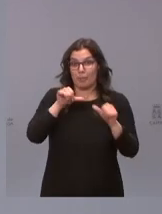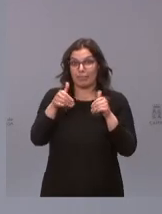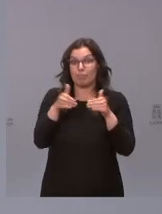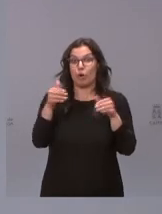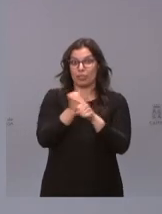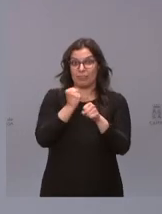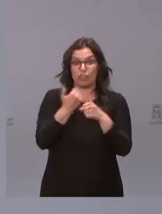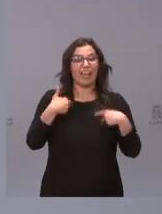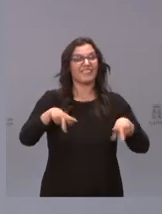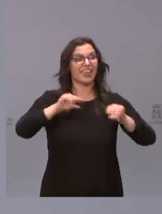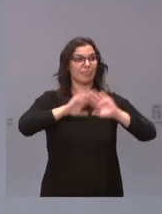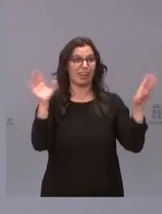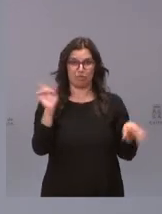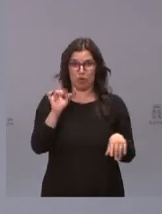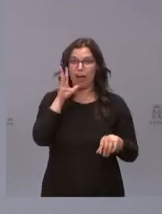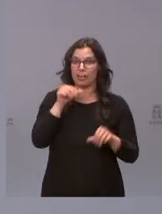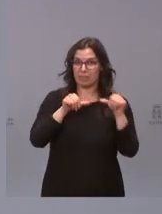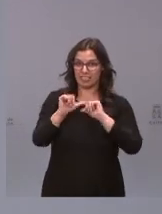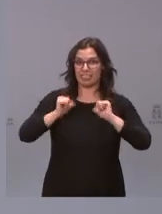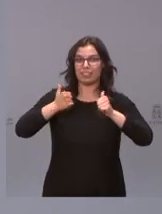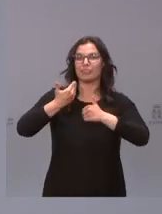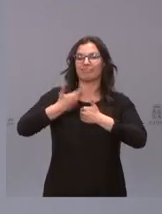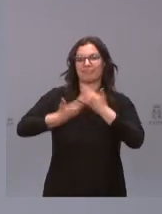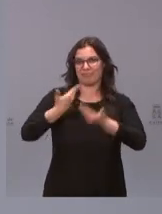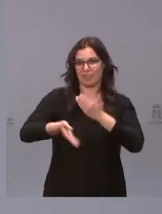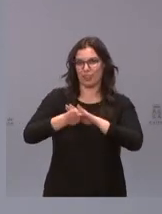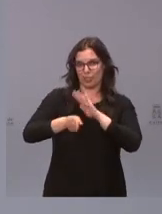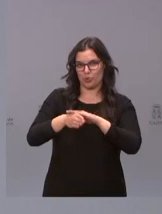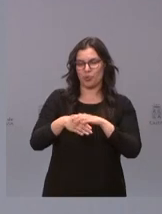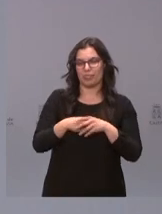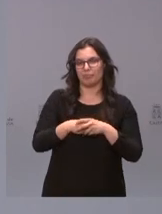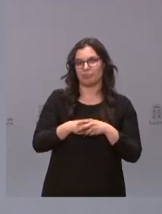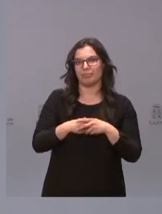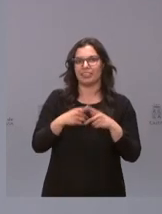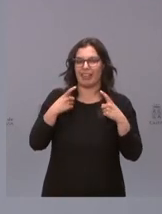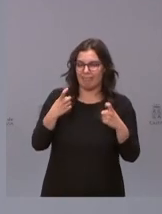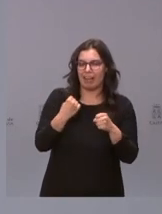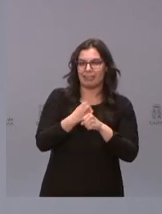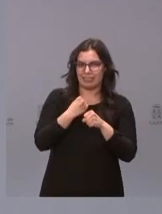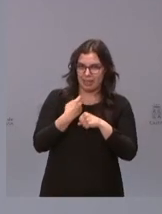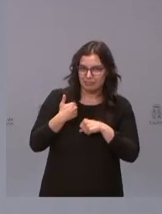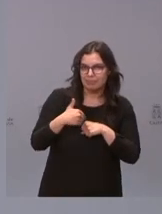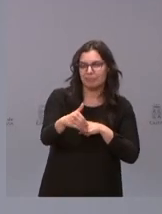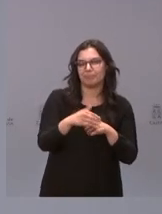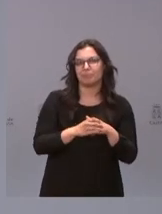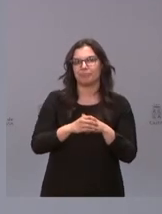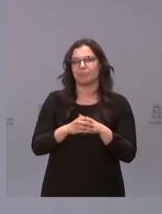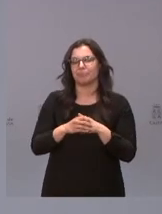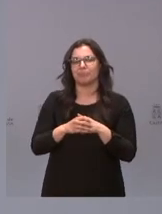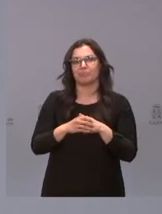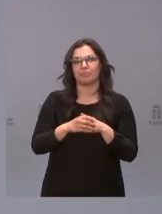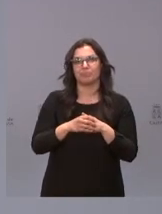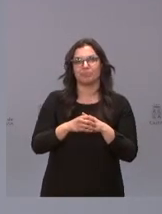acaba el trabajo empieza el trabajo o digamos que continúa el trabajo todavía queda mucha tarea por realizar en el ámbito